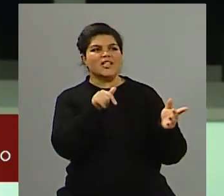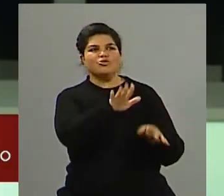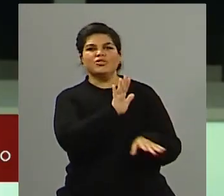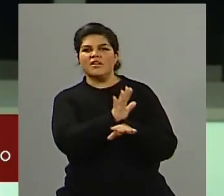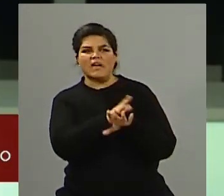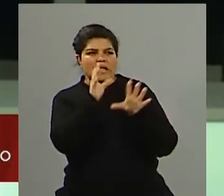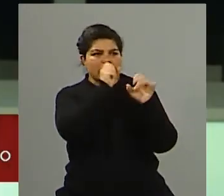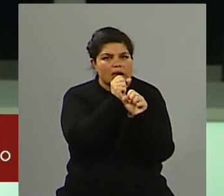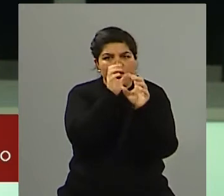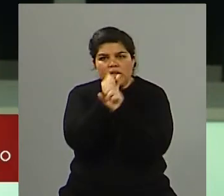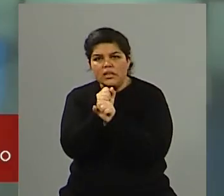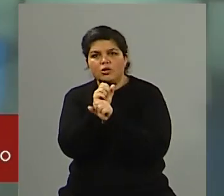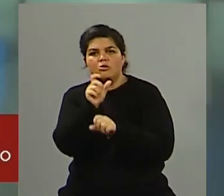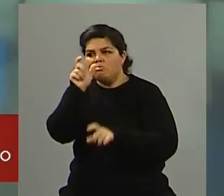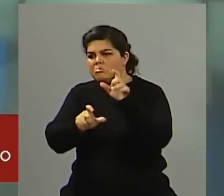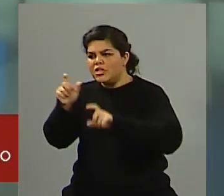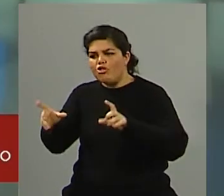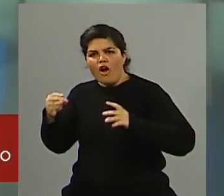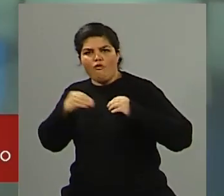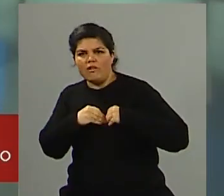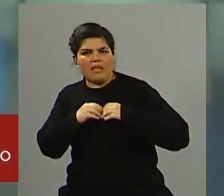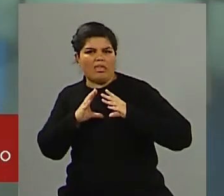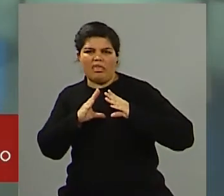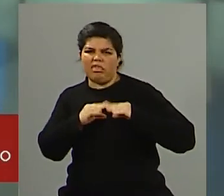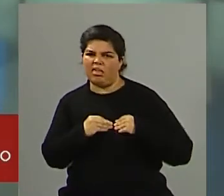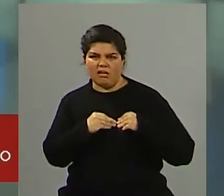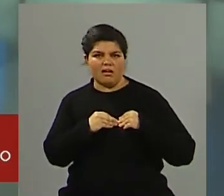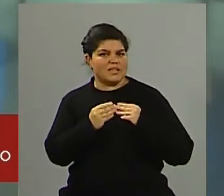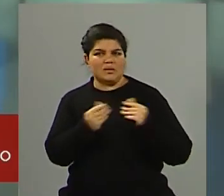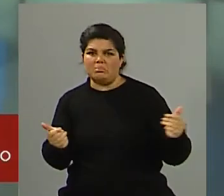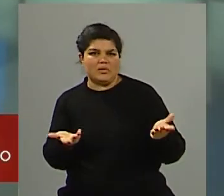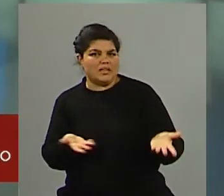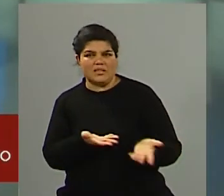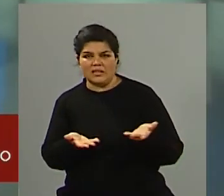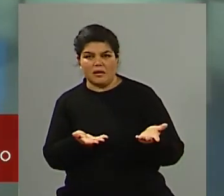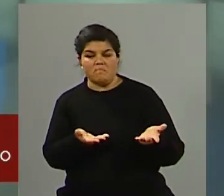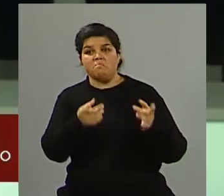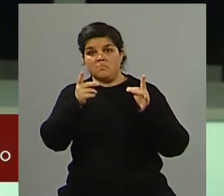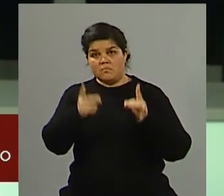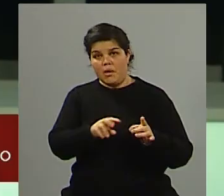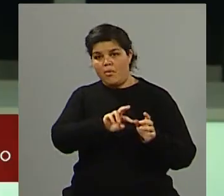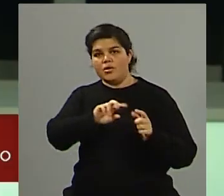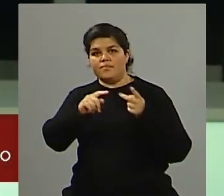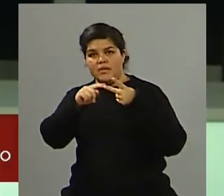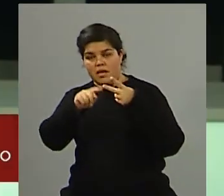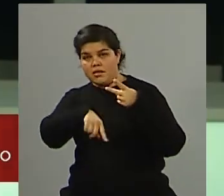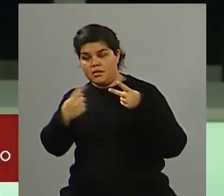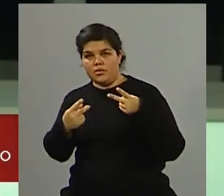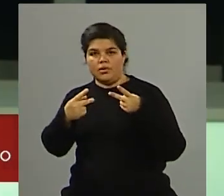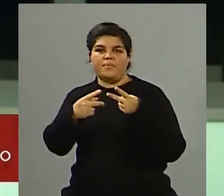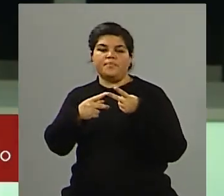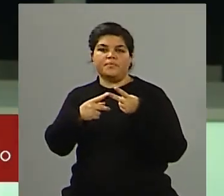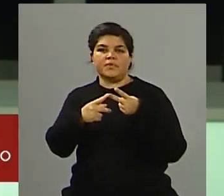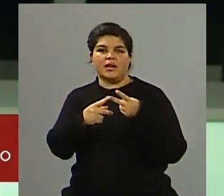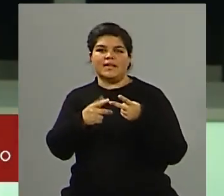el primer punto es gestionar para ordenar rápidamente nuestro municipio. El segundo tiene que ver con un programa de seguridad 360 que nosotros